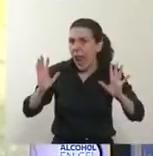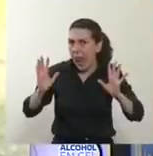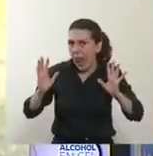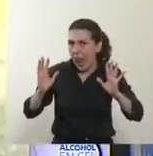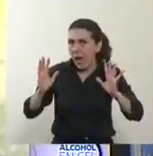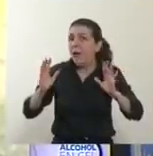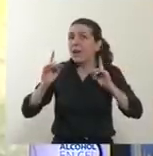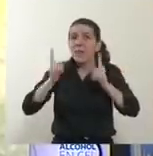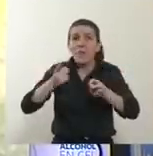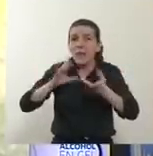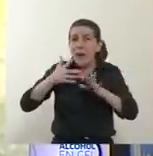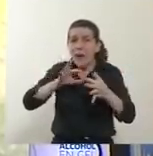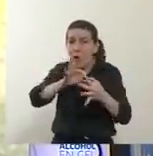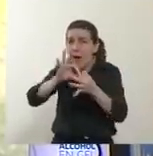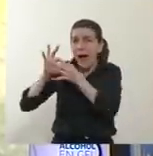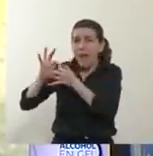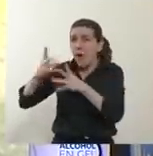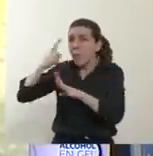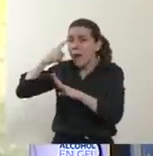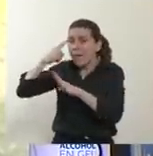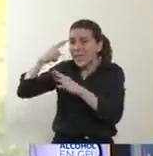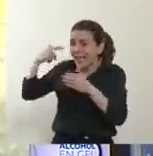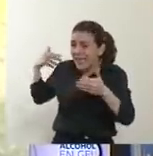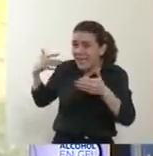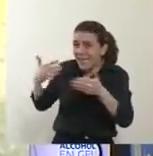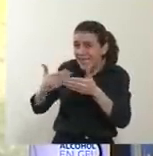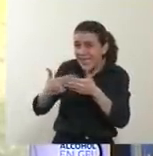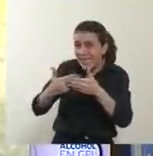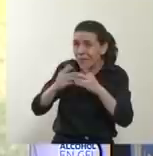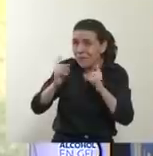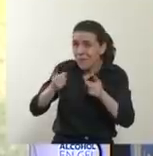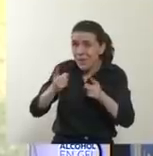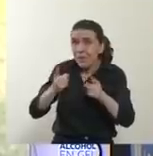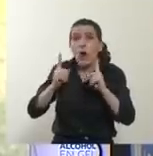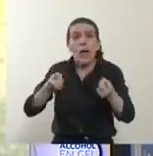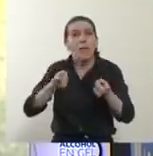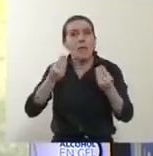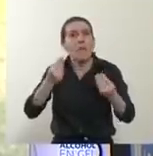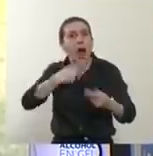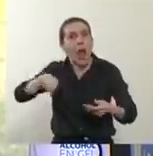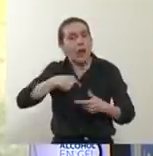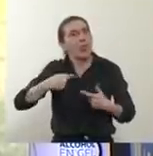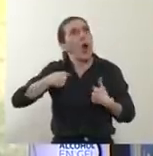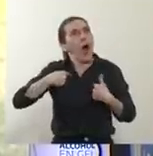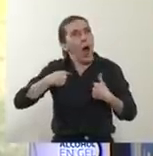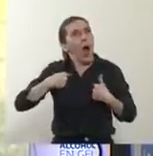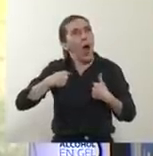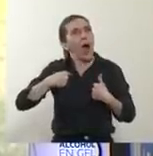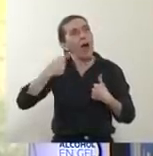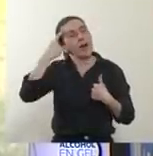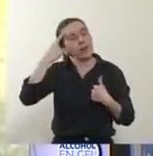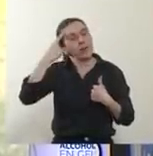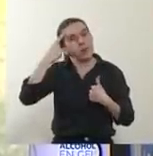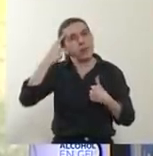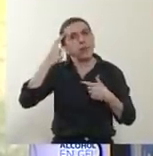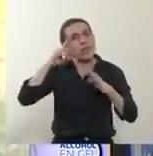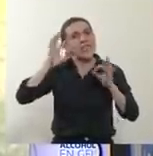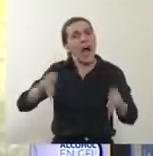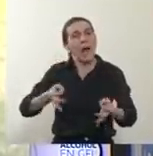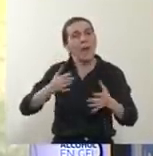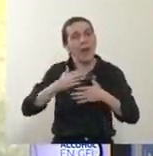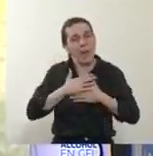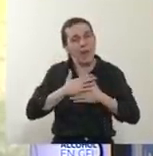misma lógica que siempre seguimos. También para tener aliento en que todo lo que hemos hecho no es que no tiene sentido. Hemos hecho